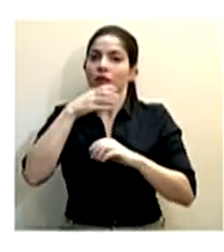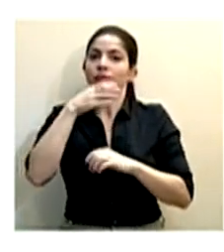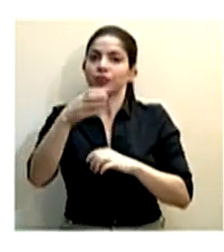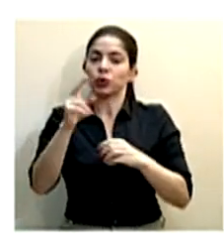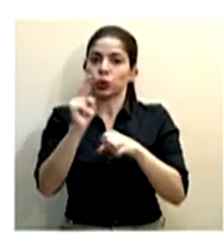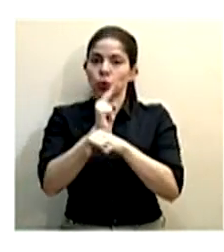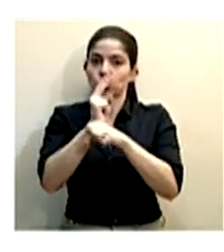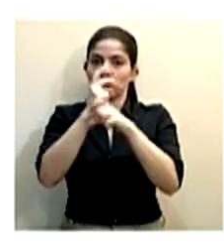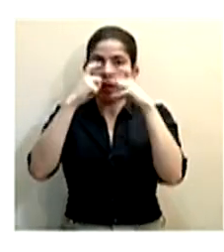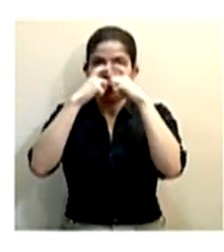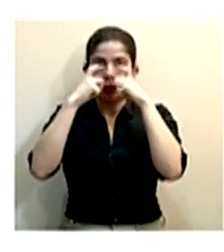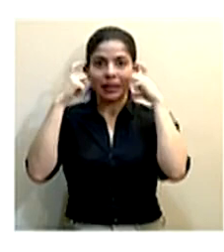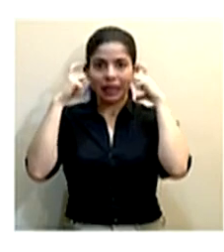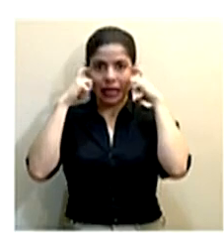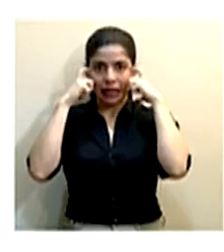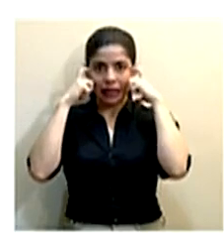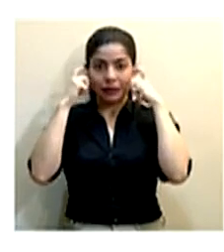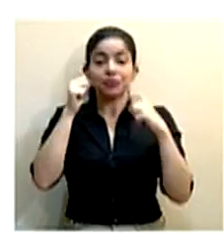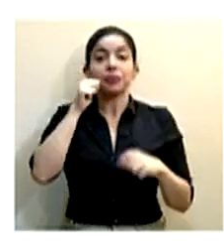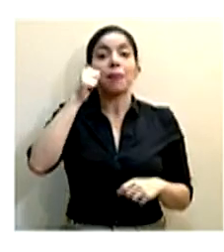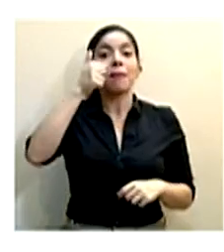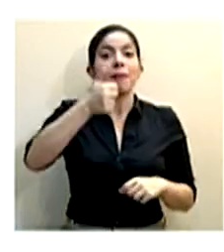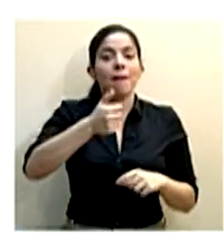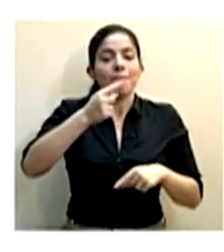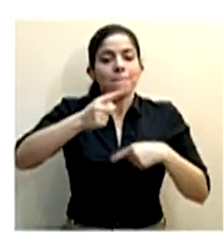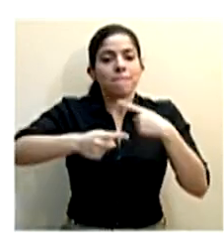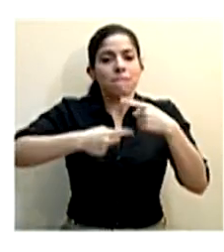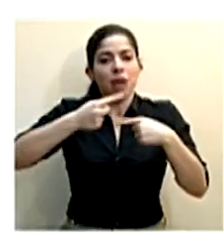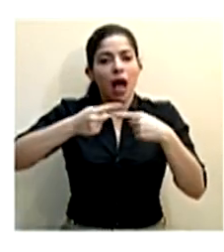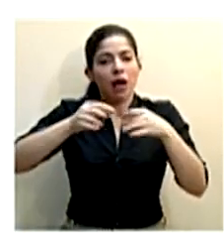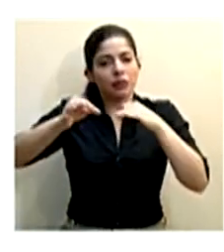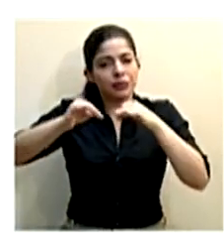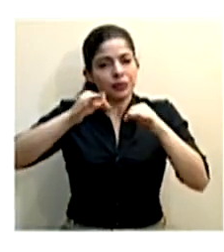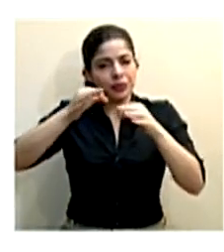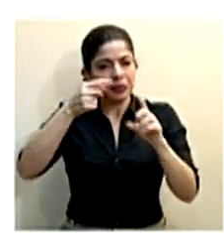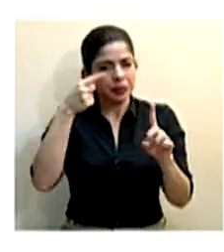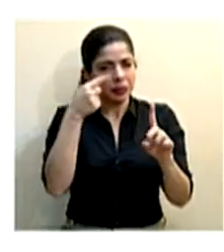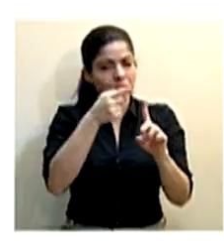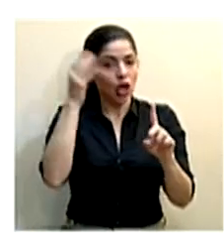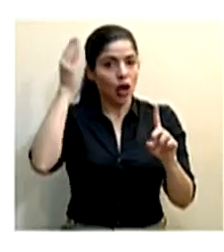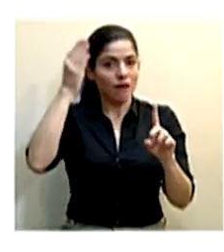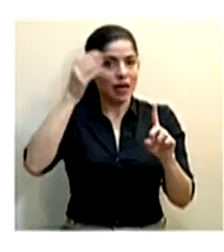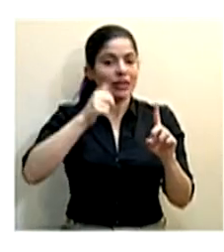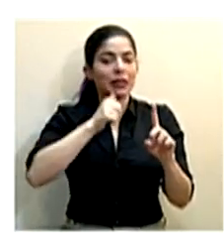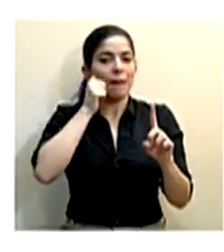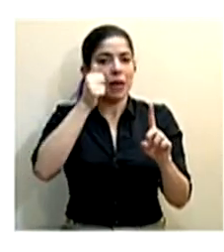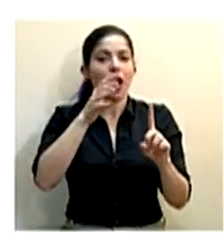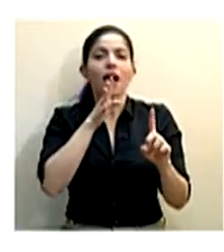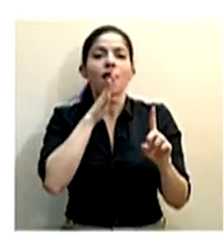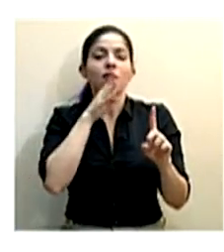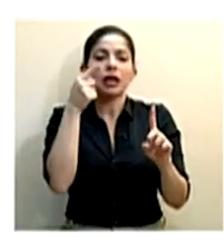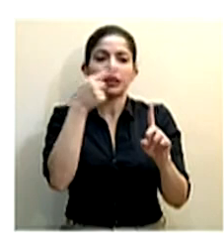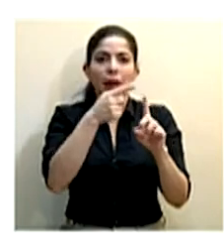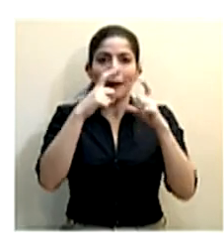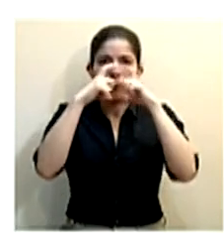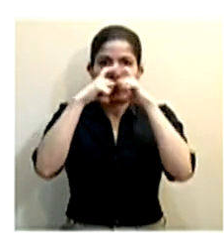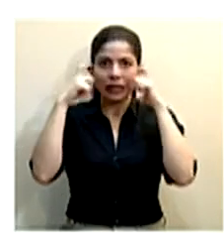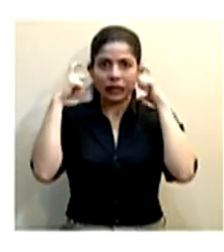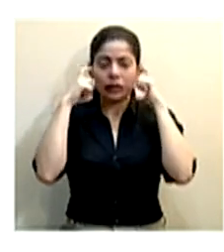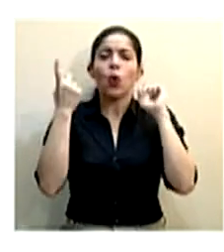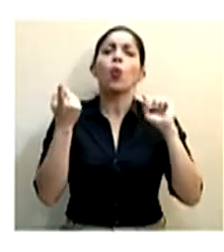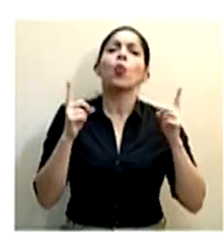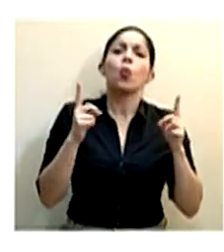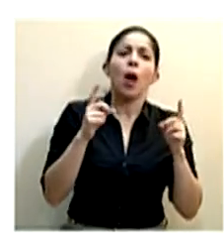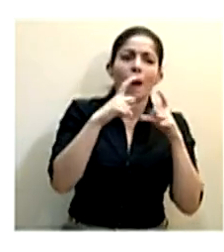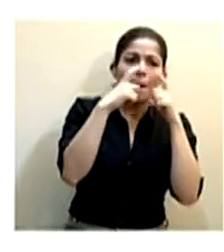el uso de mascarillas, el día de mañana vamos a estar hablando específicamente en la conferencia de prensa sobre las mascarillas, cuáles se